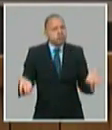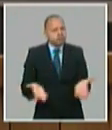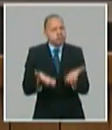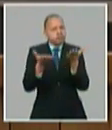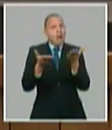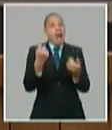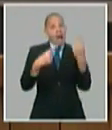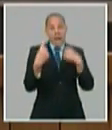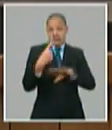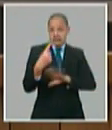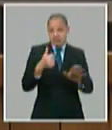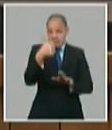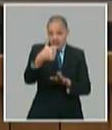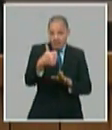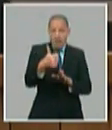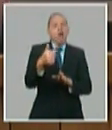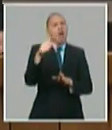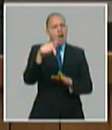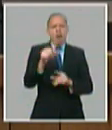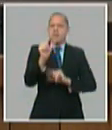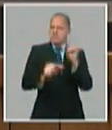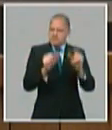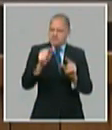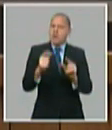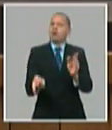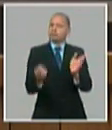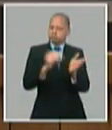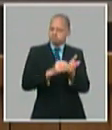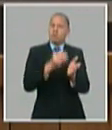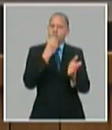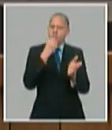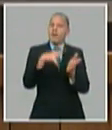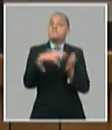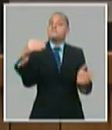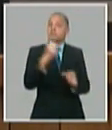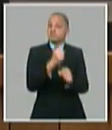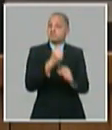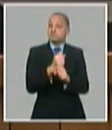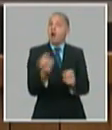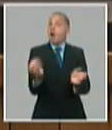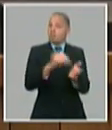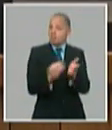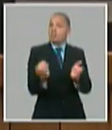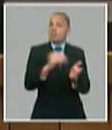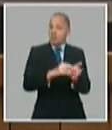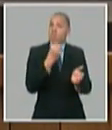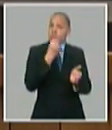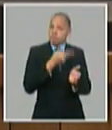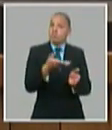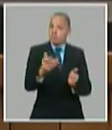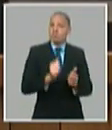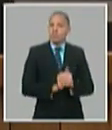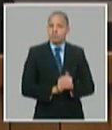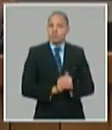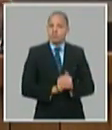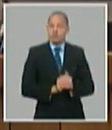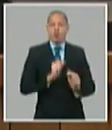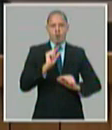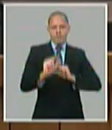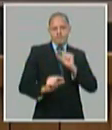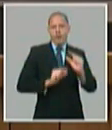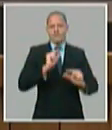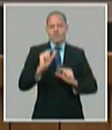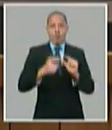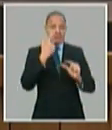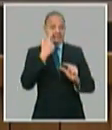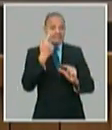y generan empleo y dan valor agregado a la economía e insisto van creando más capacidades para responder a la